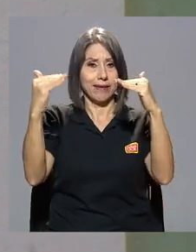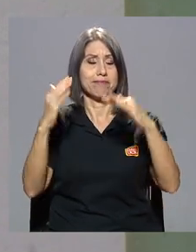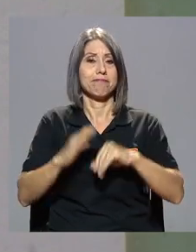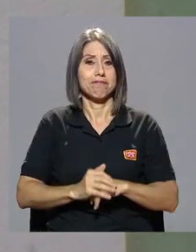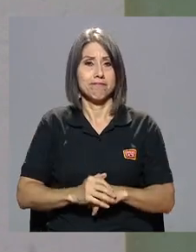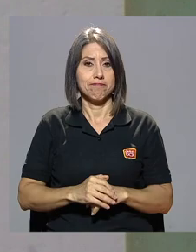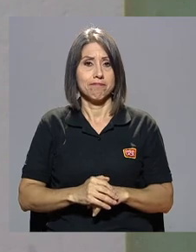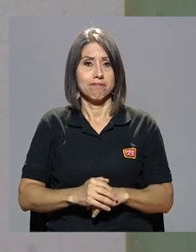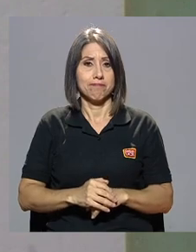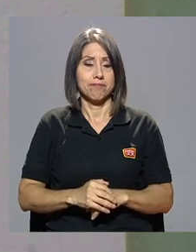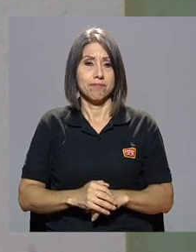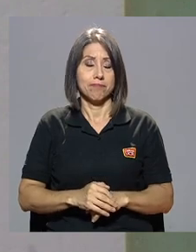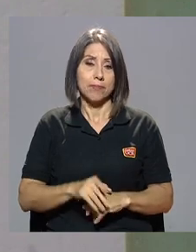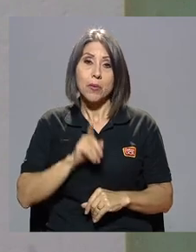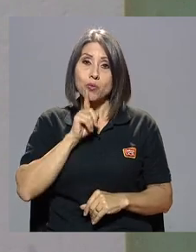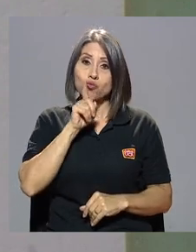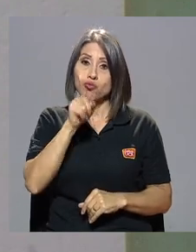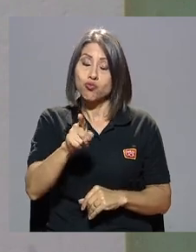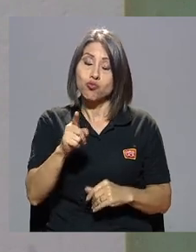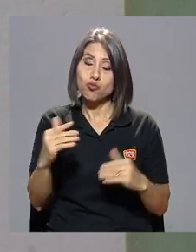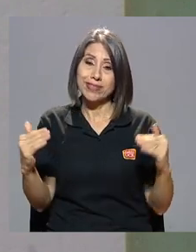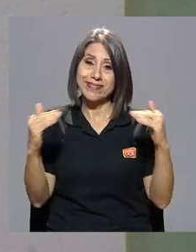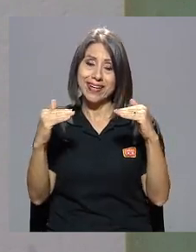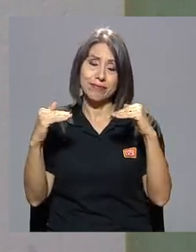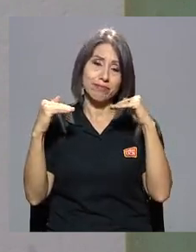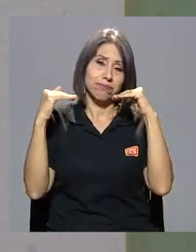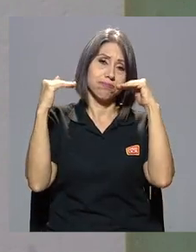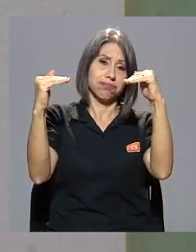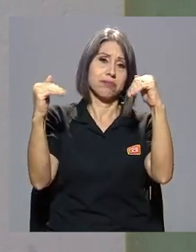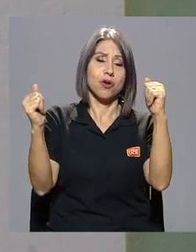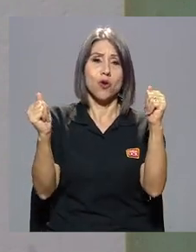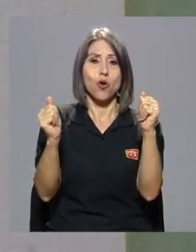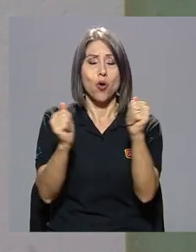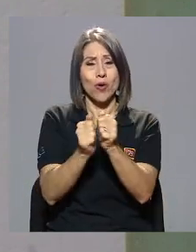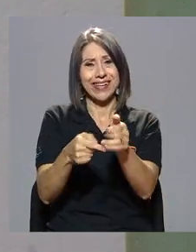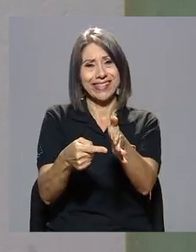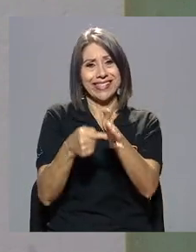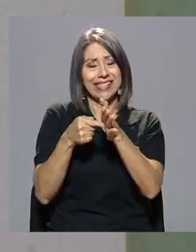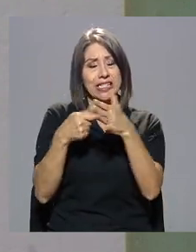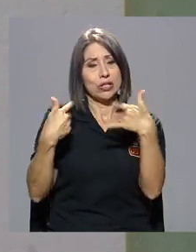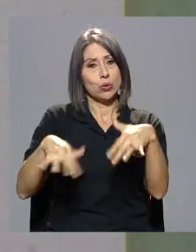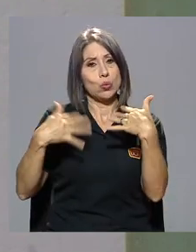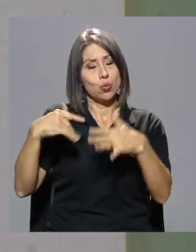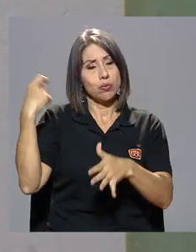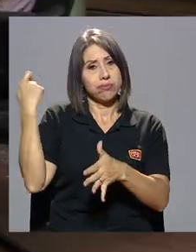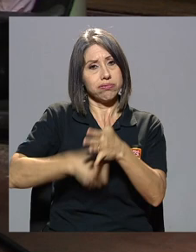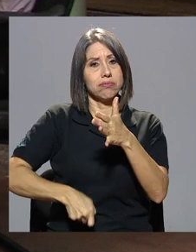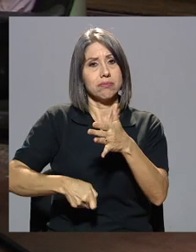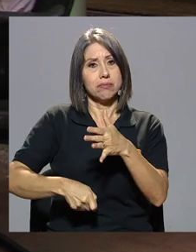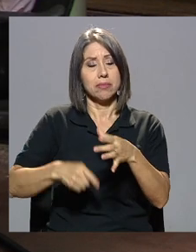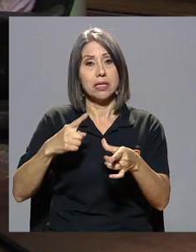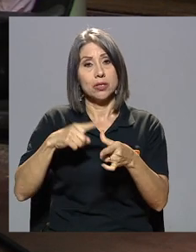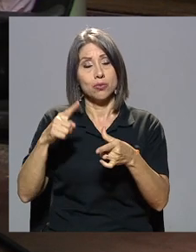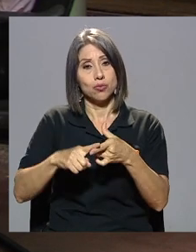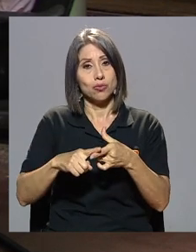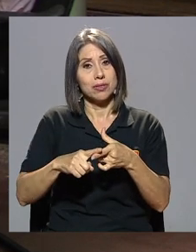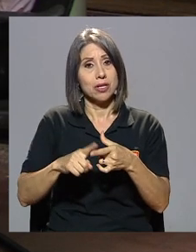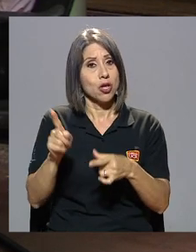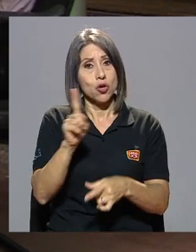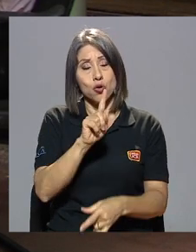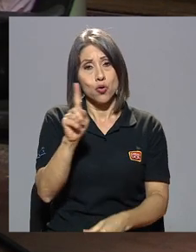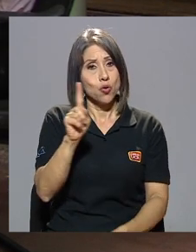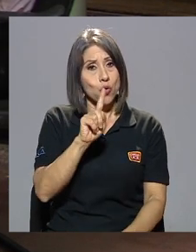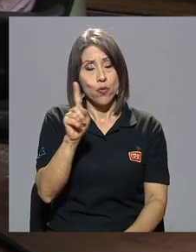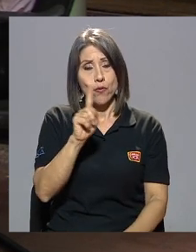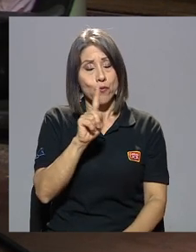elevado indiscutiblemente al nivel más elevado y con los niveles de exigencia más altas más altos así es que